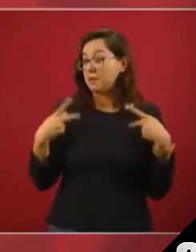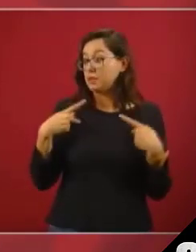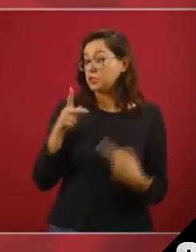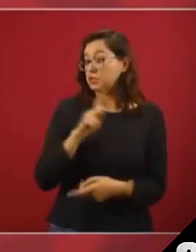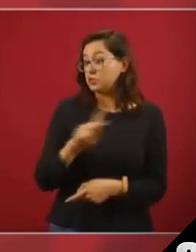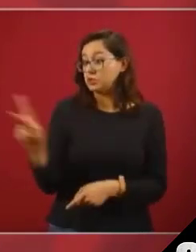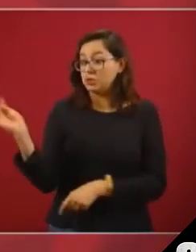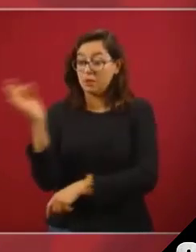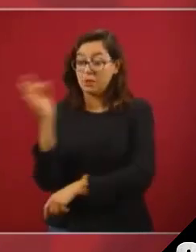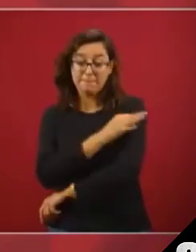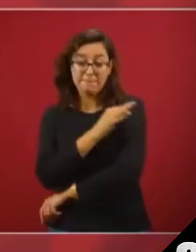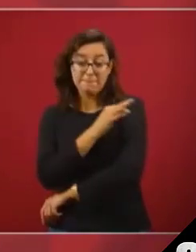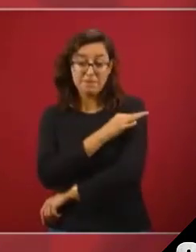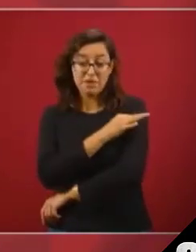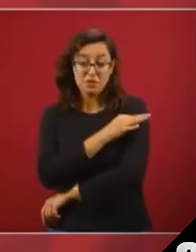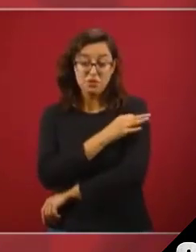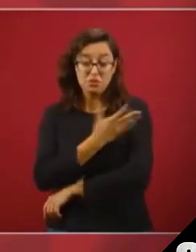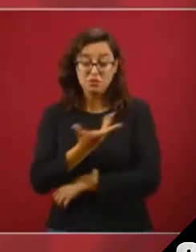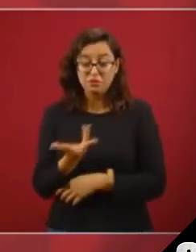población.